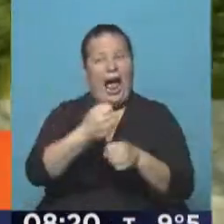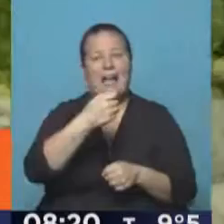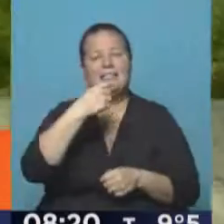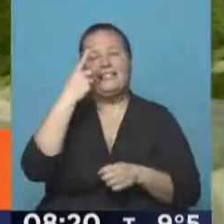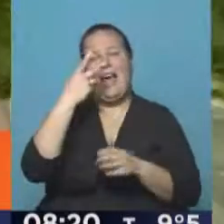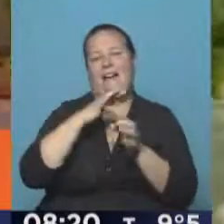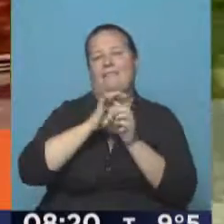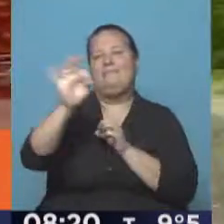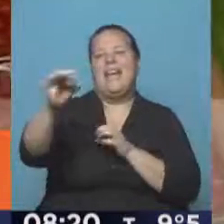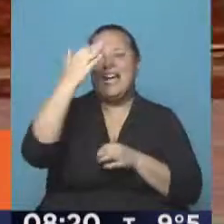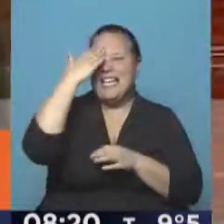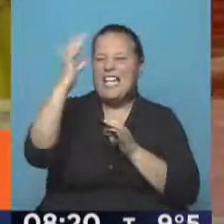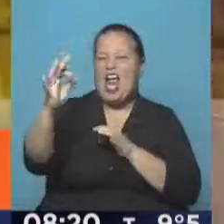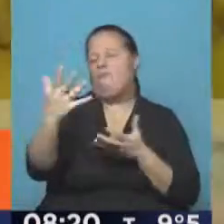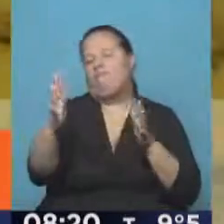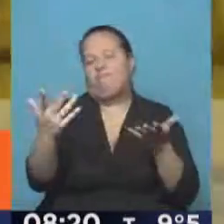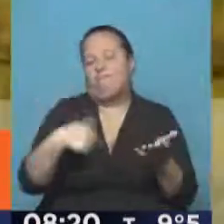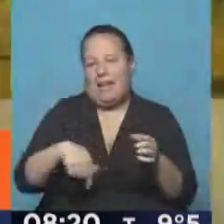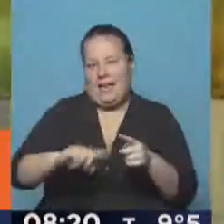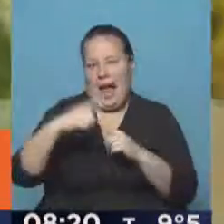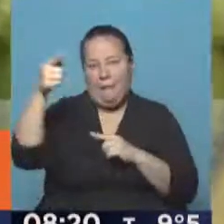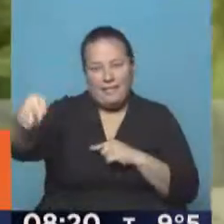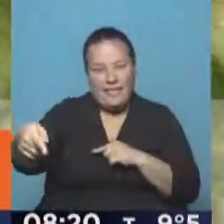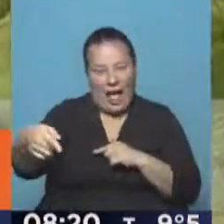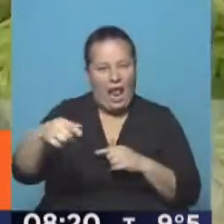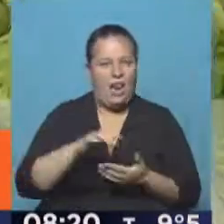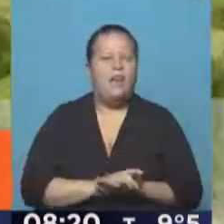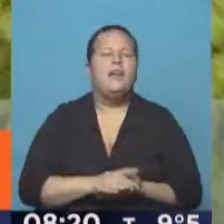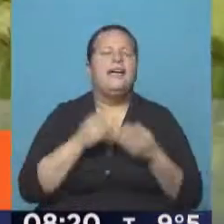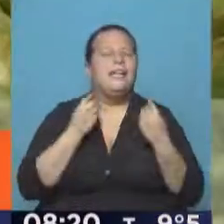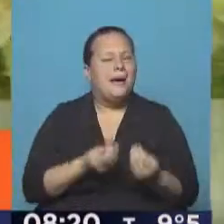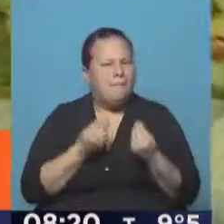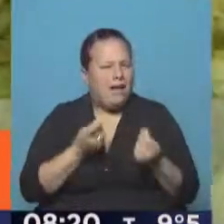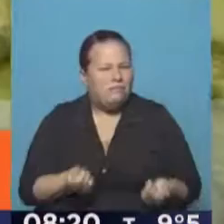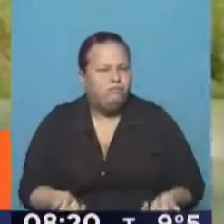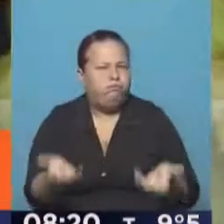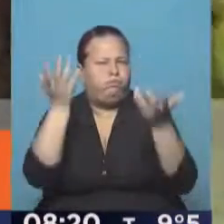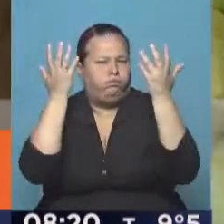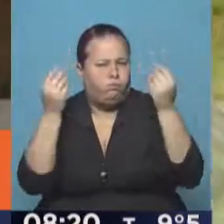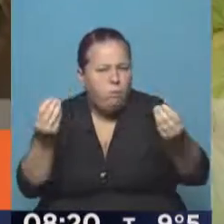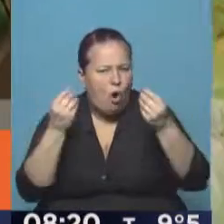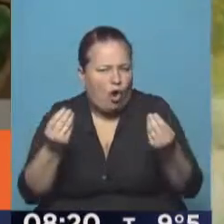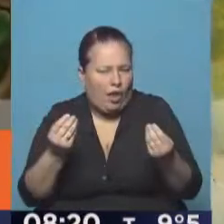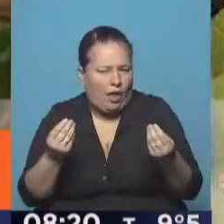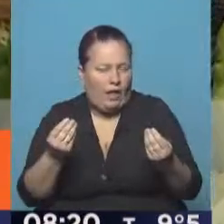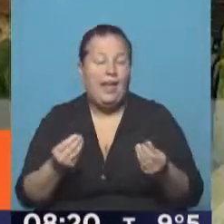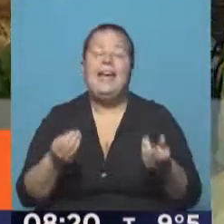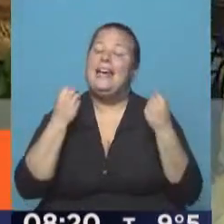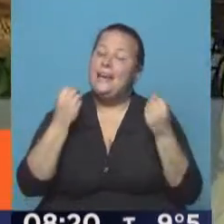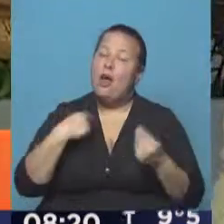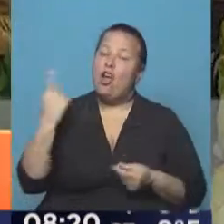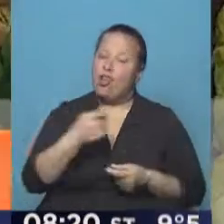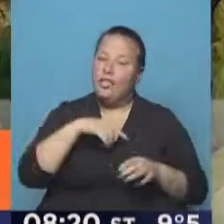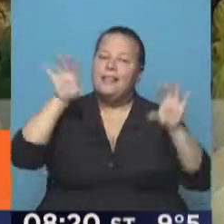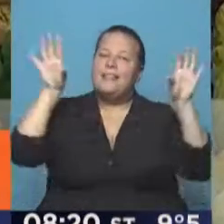kilómetros de distancia, más o menos que estamos a Capital Federal, ¿qué pasa que los precios suben? Lo que pasa es que nosotros